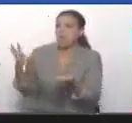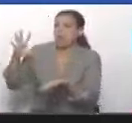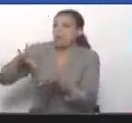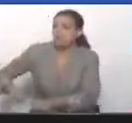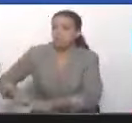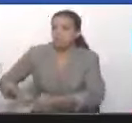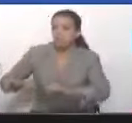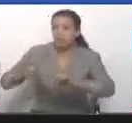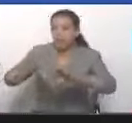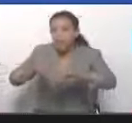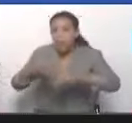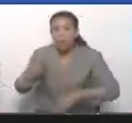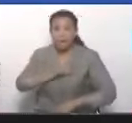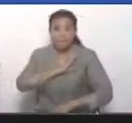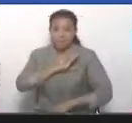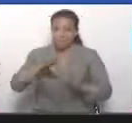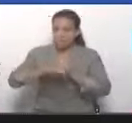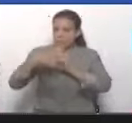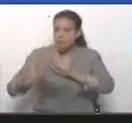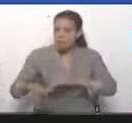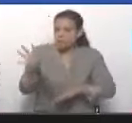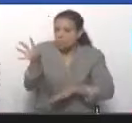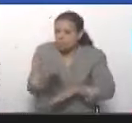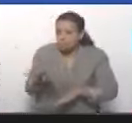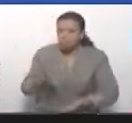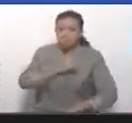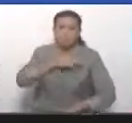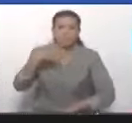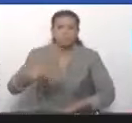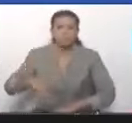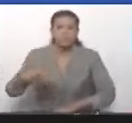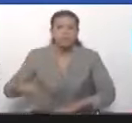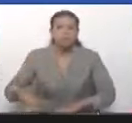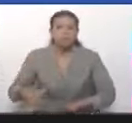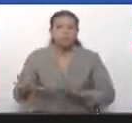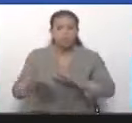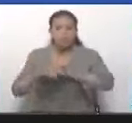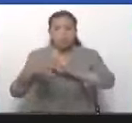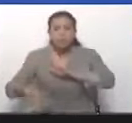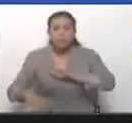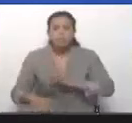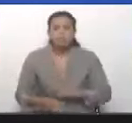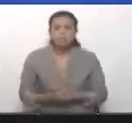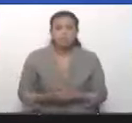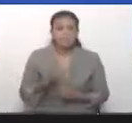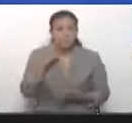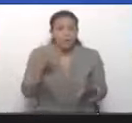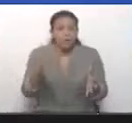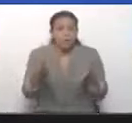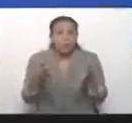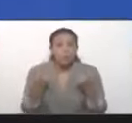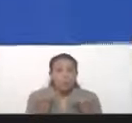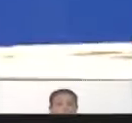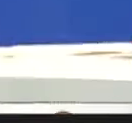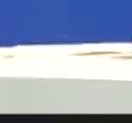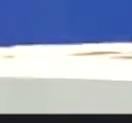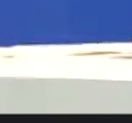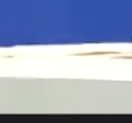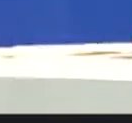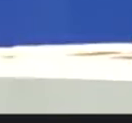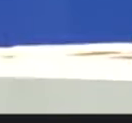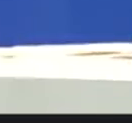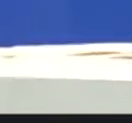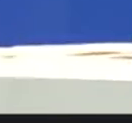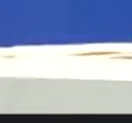de quitarnos lo que es nuestro, tierra y mar, que conquistaron los libertadores de